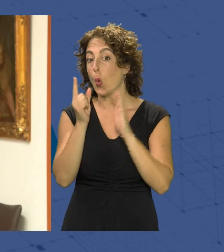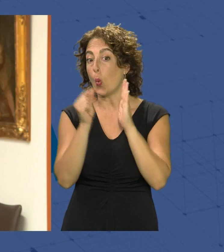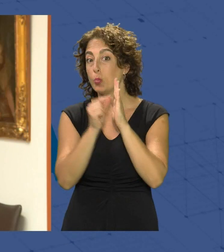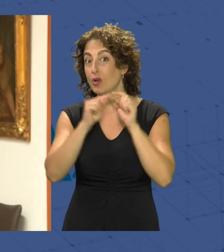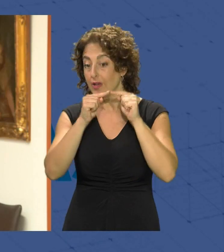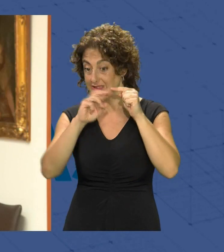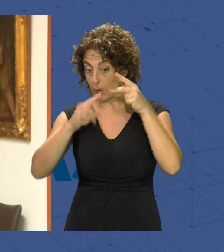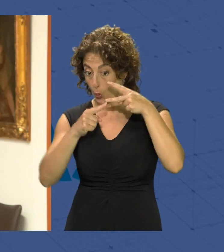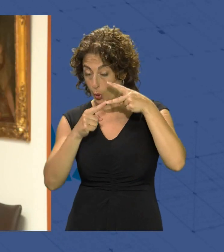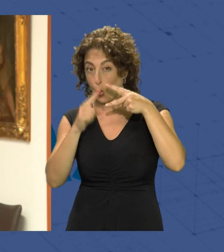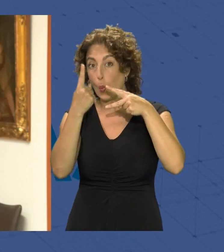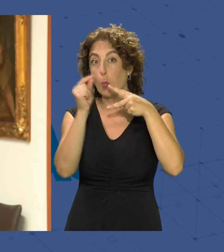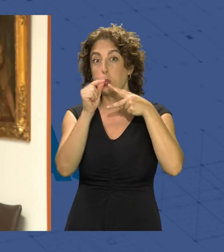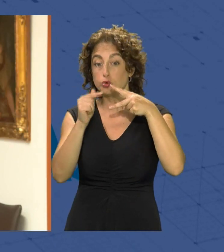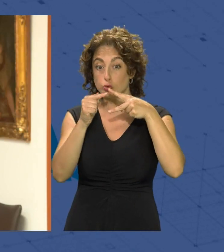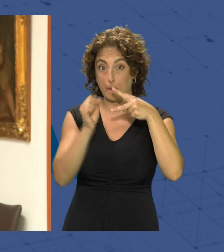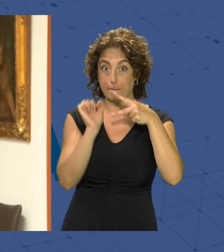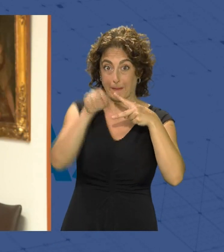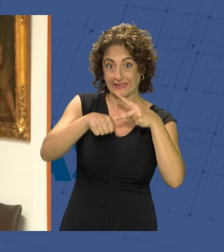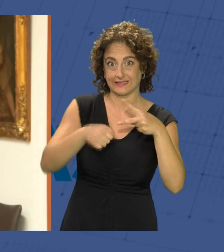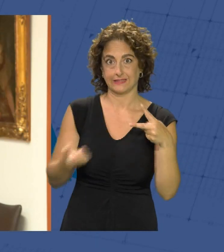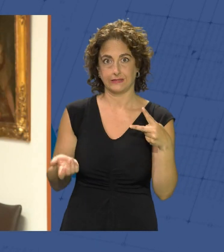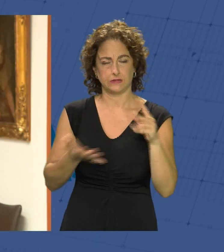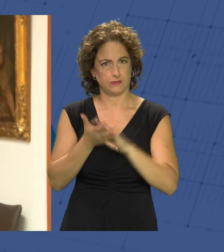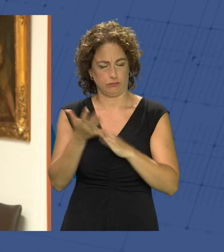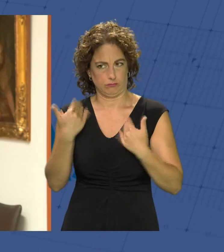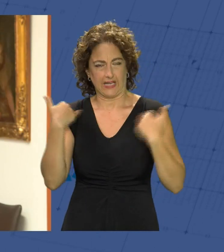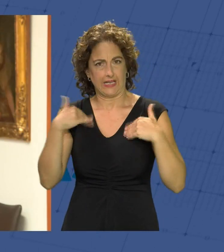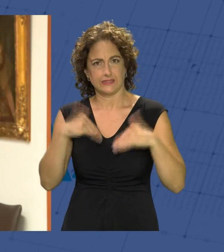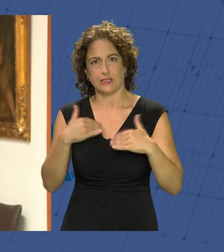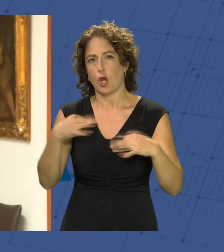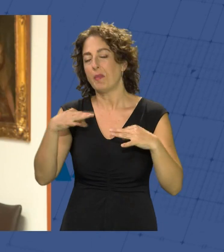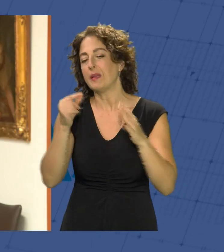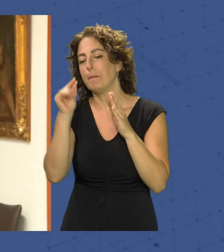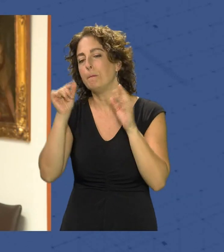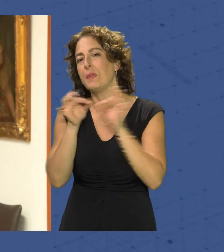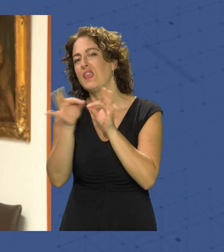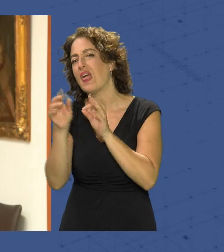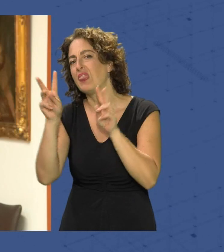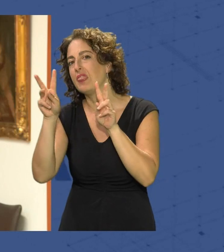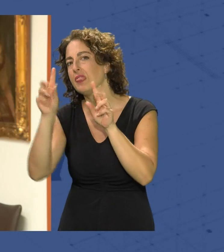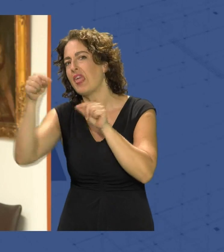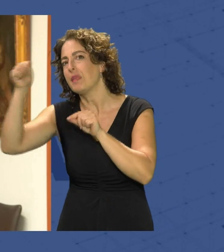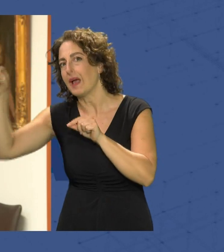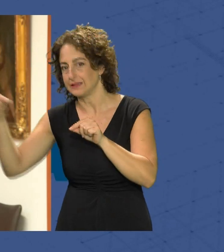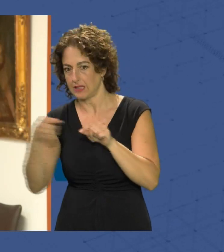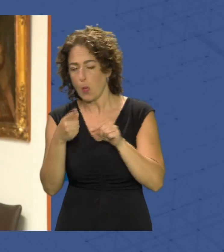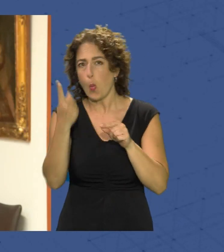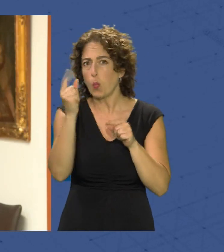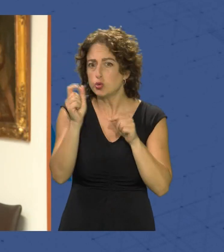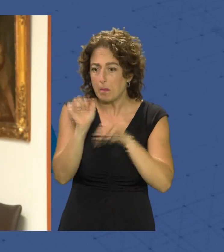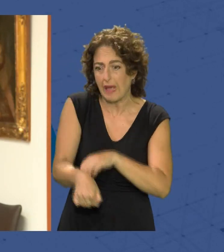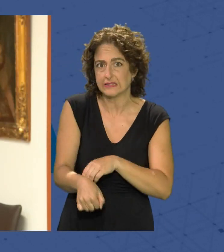distancia del segundo que eso en gimnasia es un mundo realmente la disciplina se mide por décima y se ha quedado a más de un punto entonces